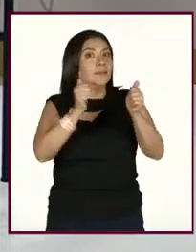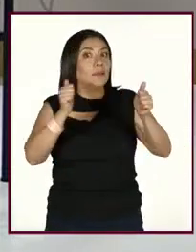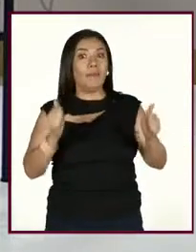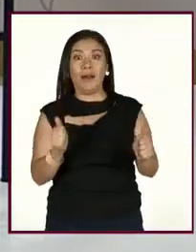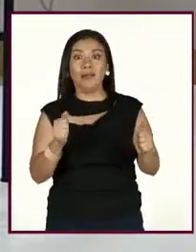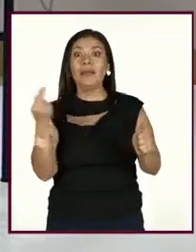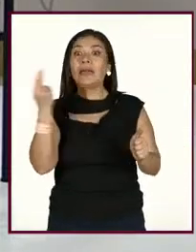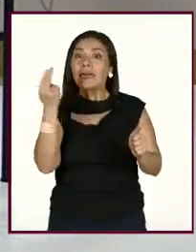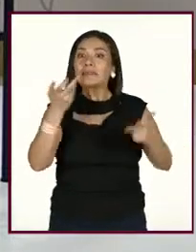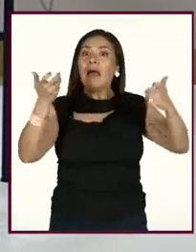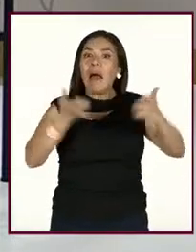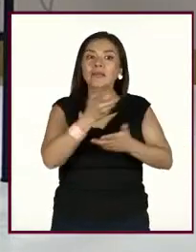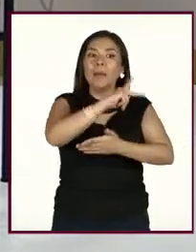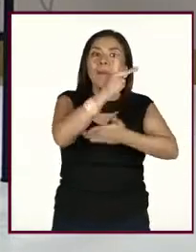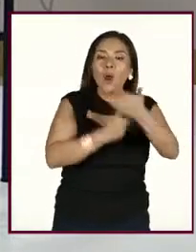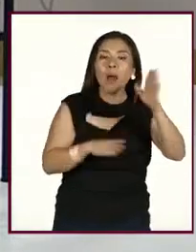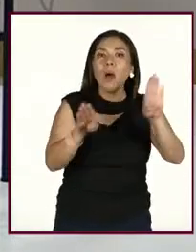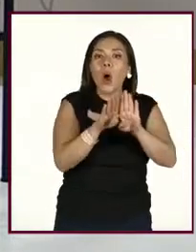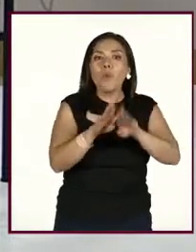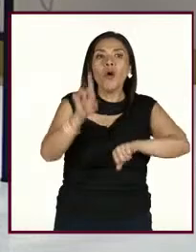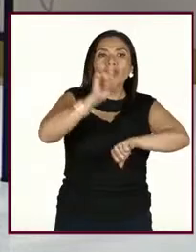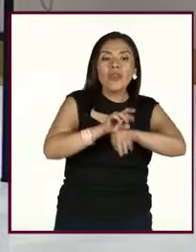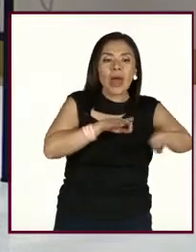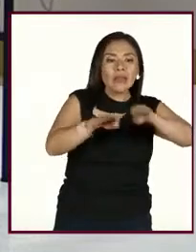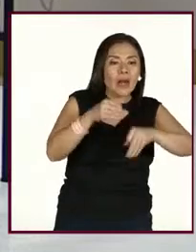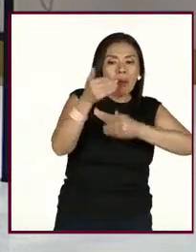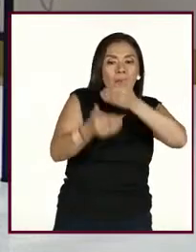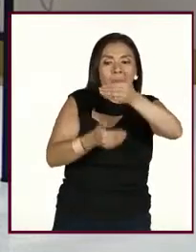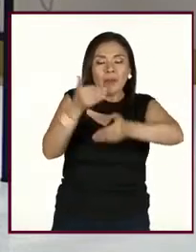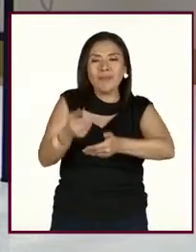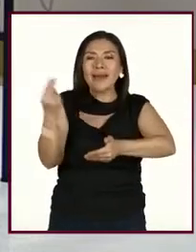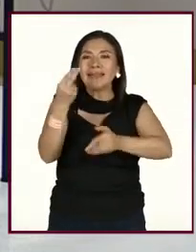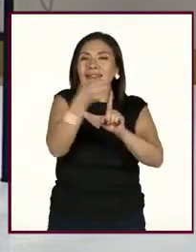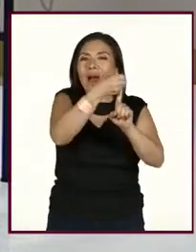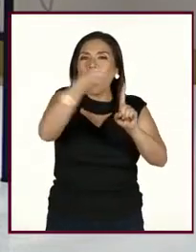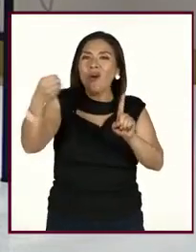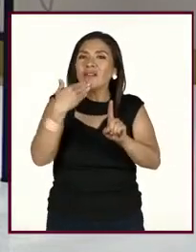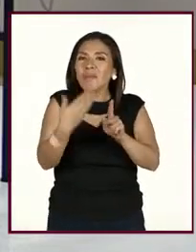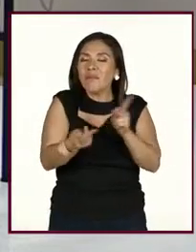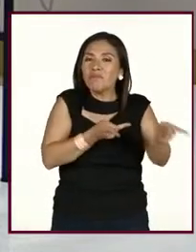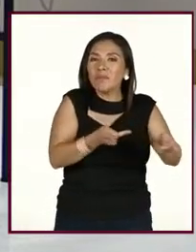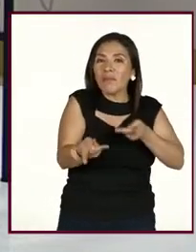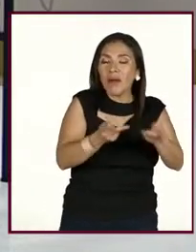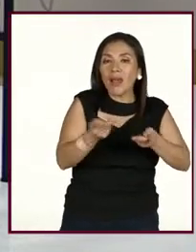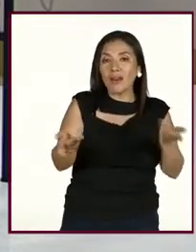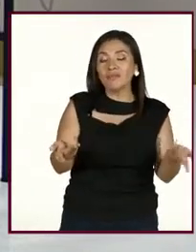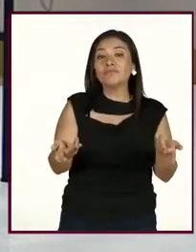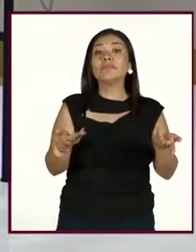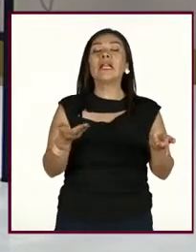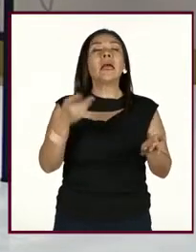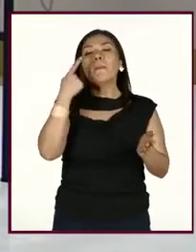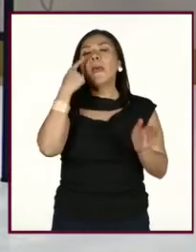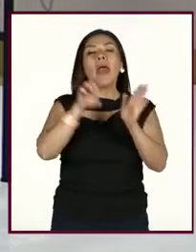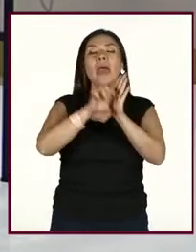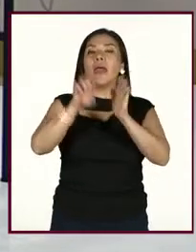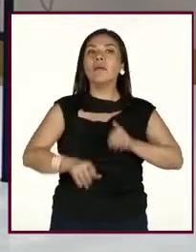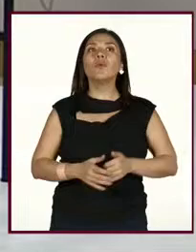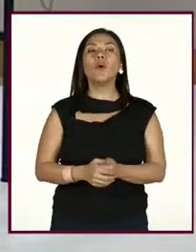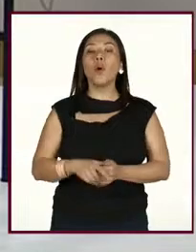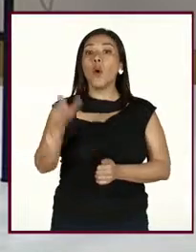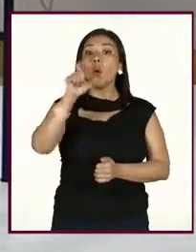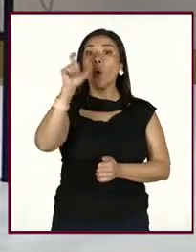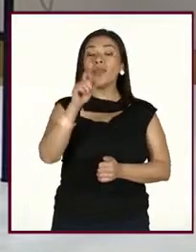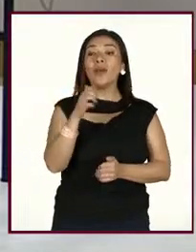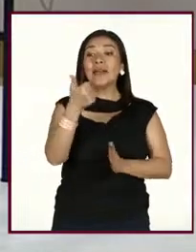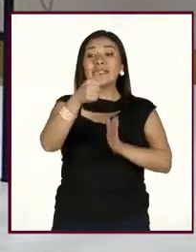programar. Hay que programar entonces y hay que organizarse porque, por ejemplo, cuando terminan